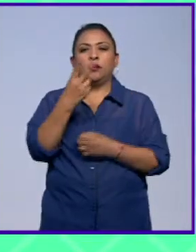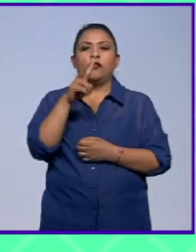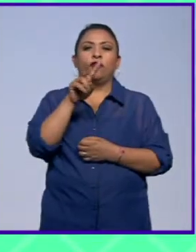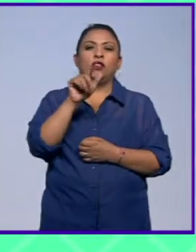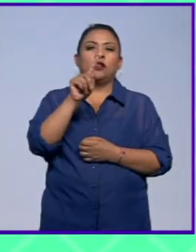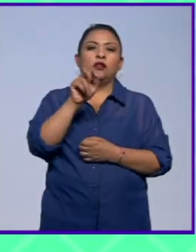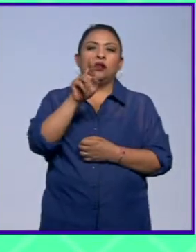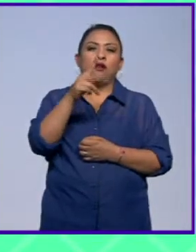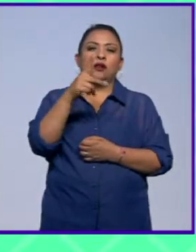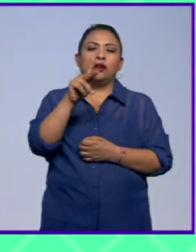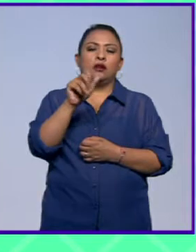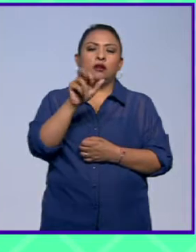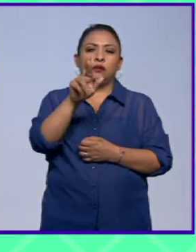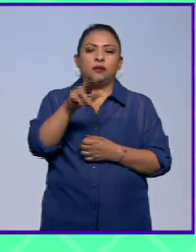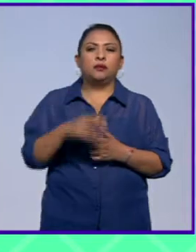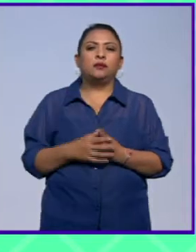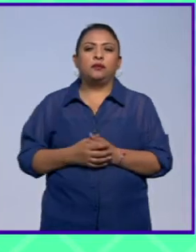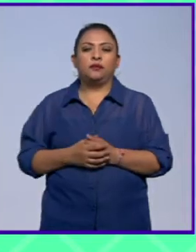Víctor Gaspar.